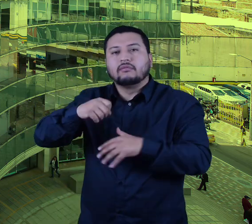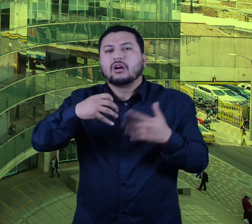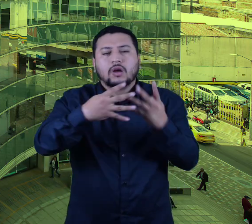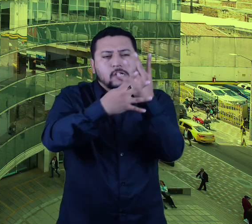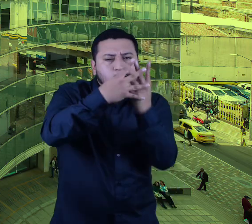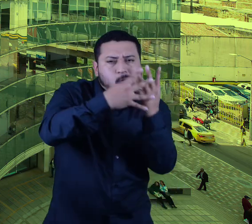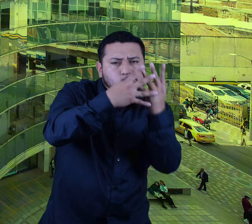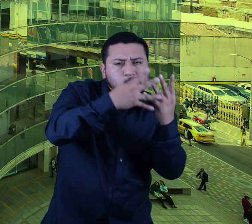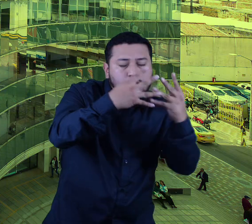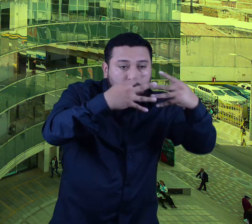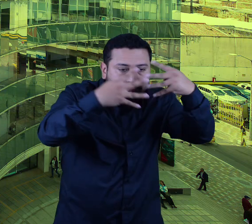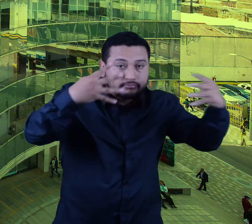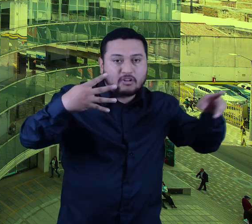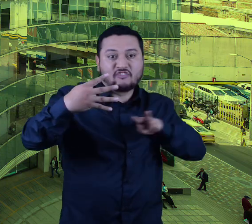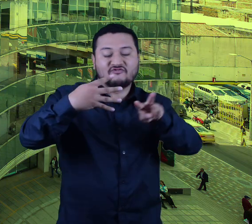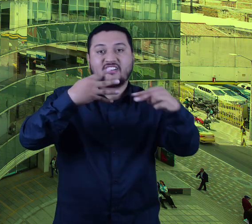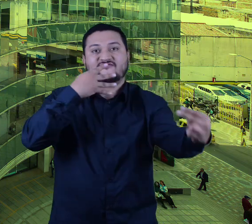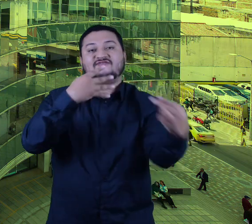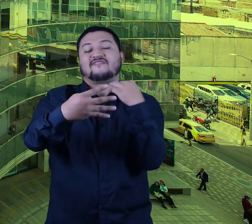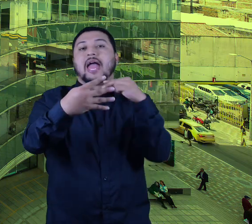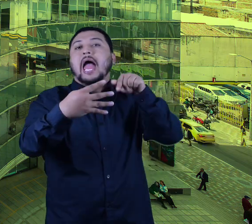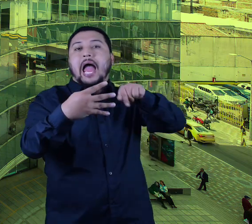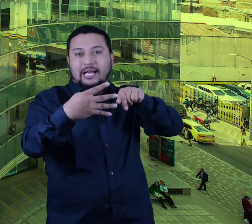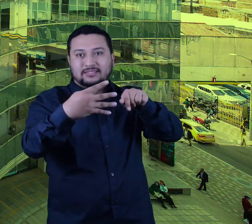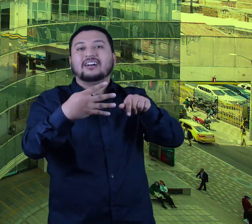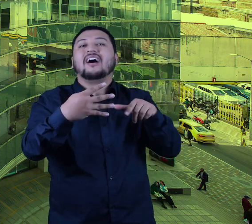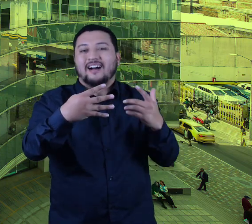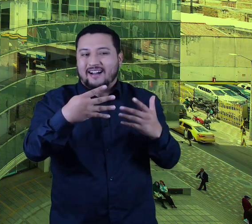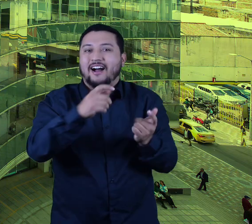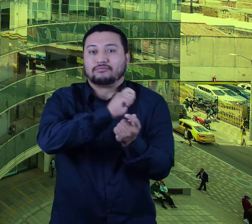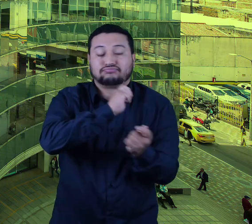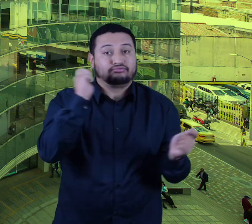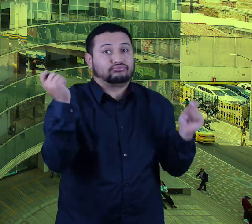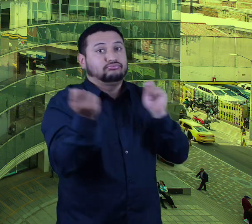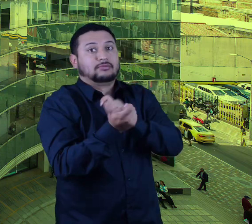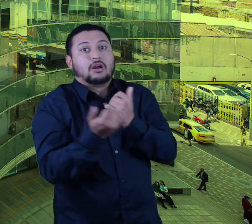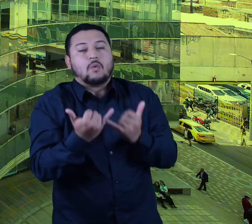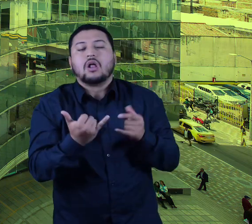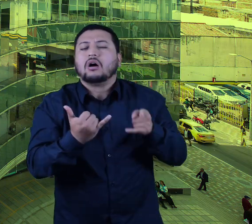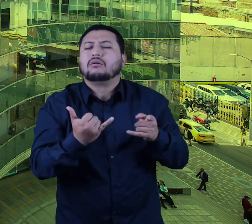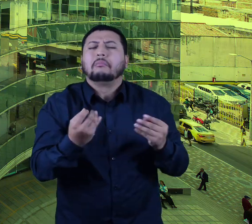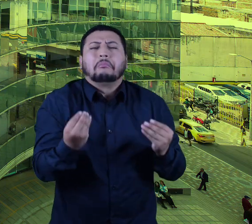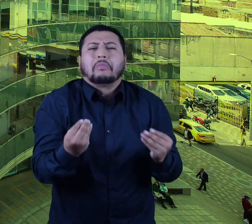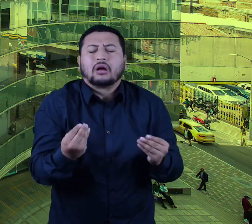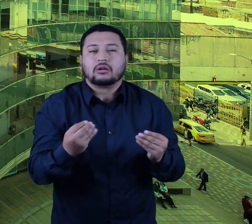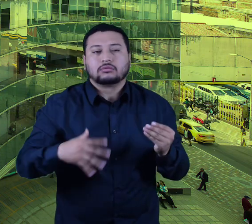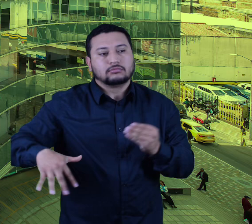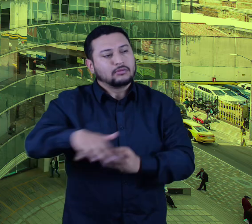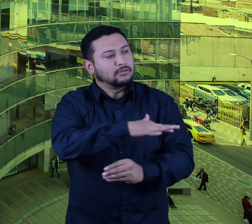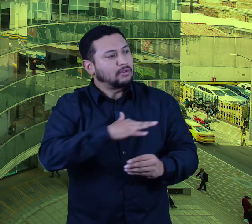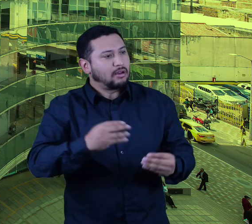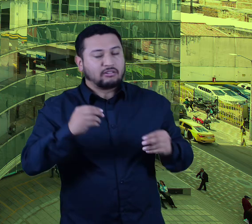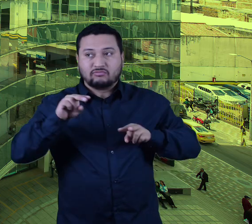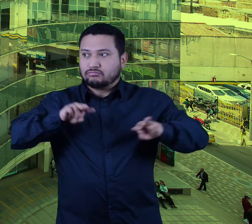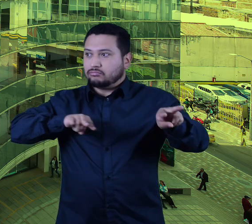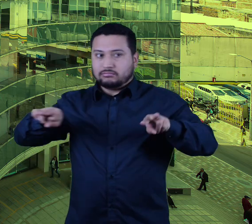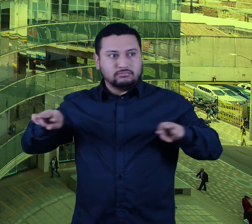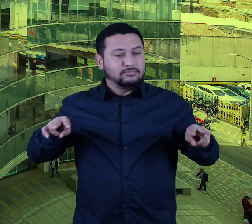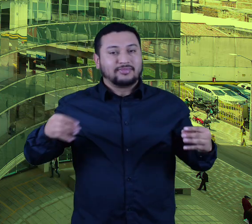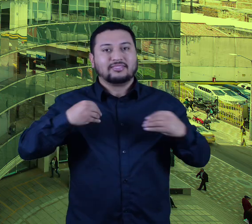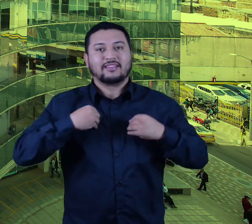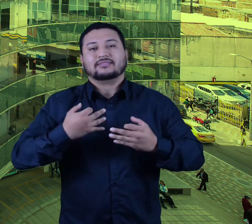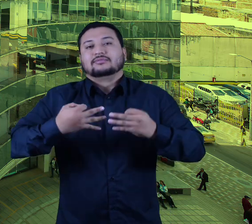Tenemos diferentes tamaños, como ustedes están viendo, esto nos va a ayudar a contribuir a reducir efectivamente la percepción de